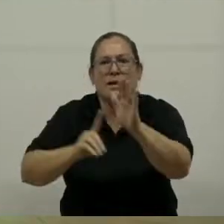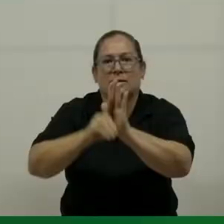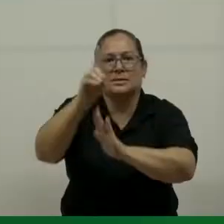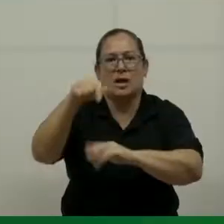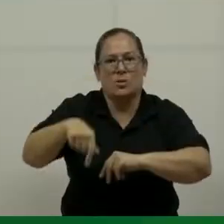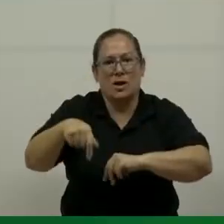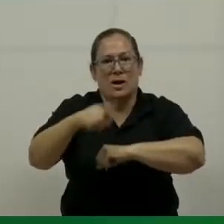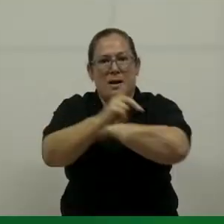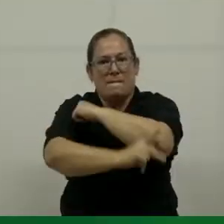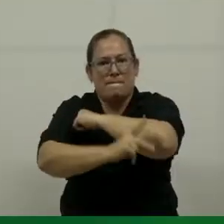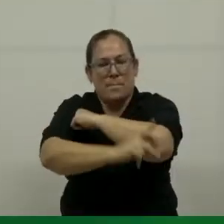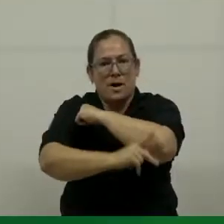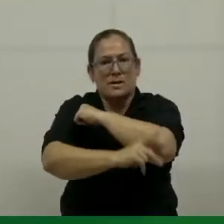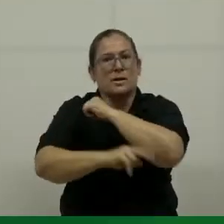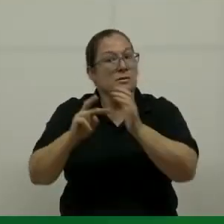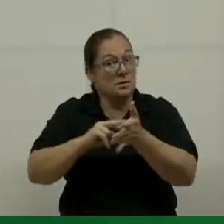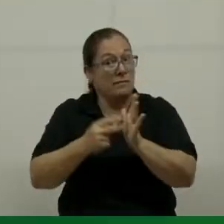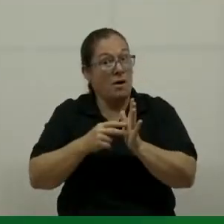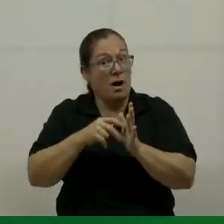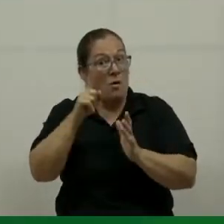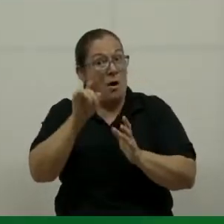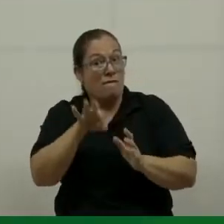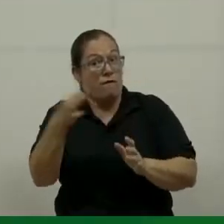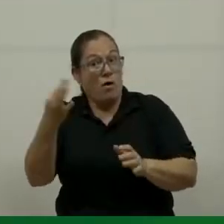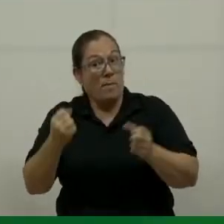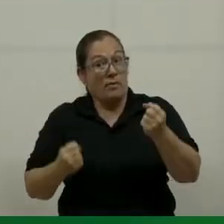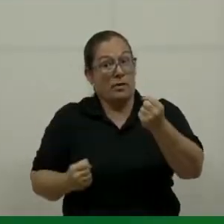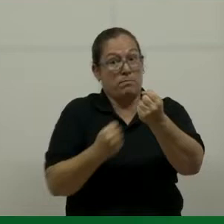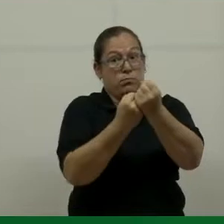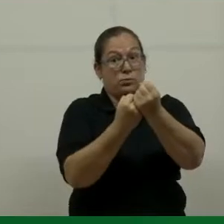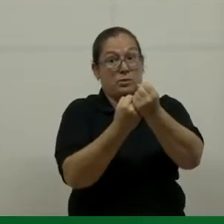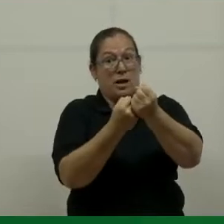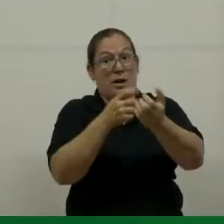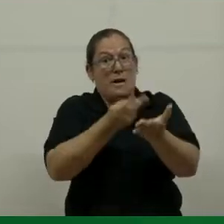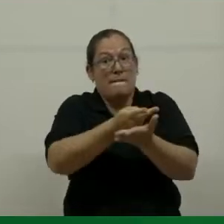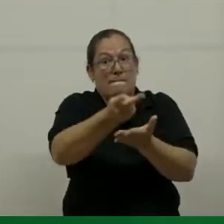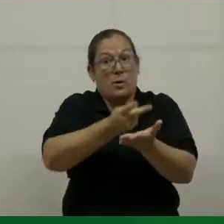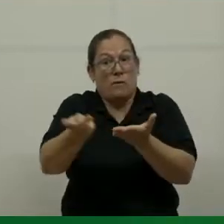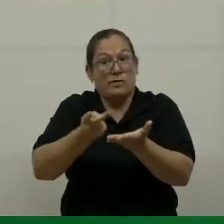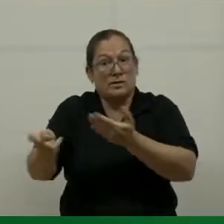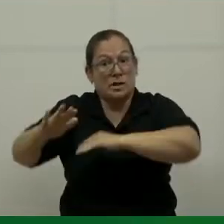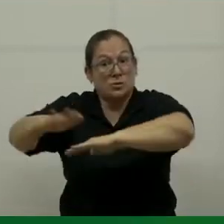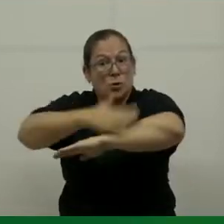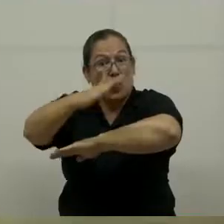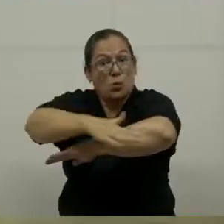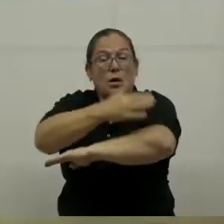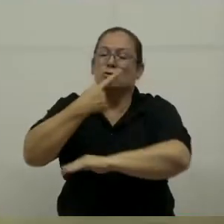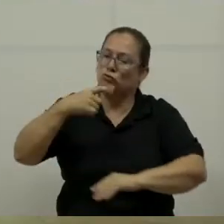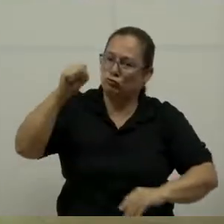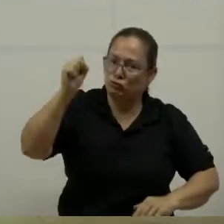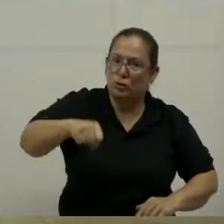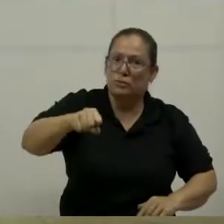Es una forma de impulsar las zonas turísticas costeras donde dependen en gran medida de la actividad turística. Así es.